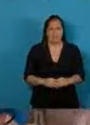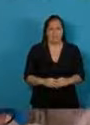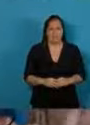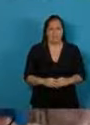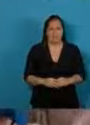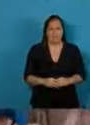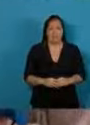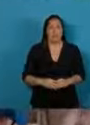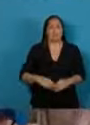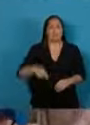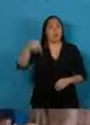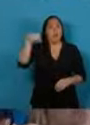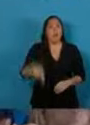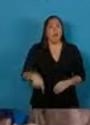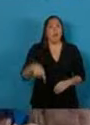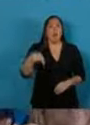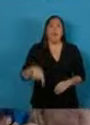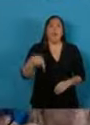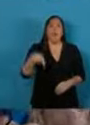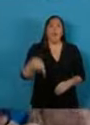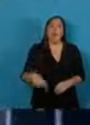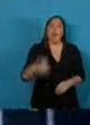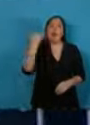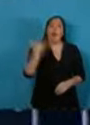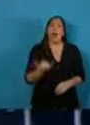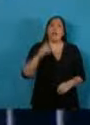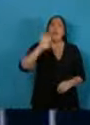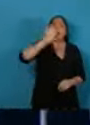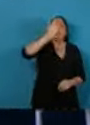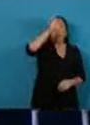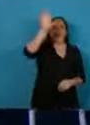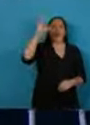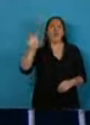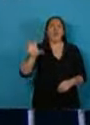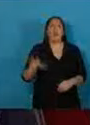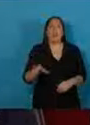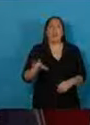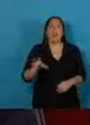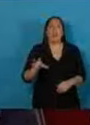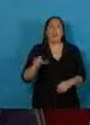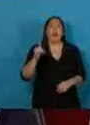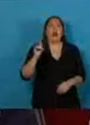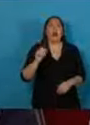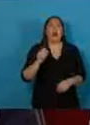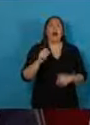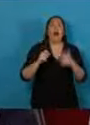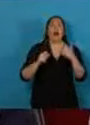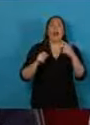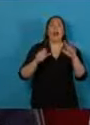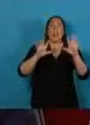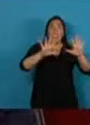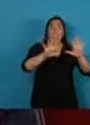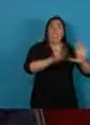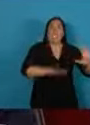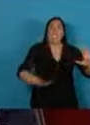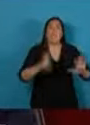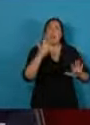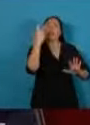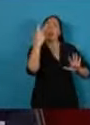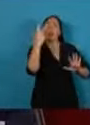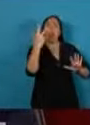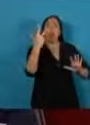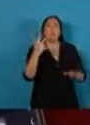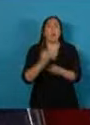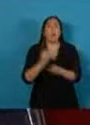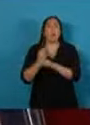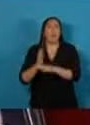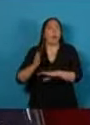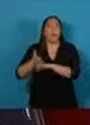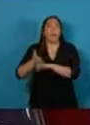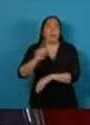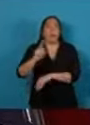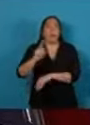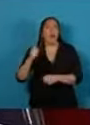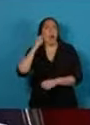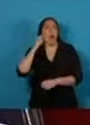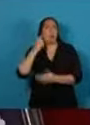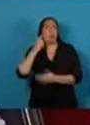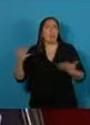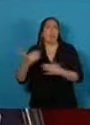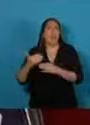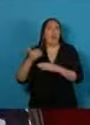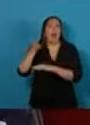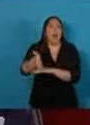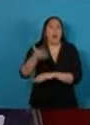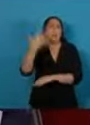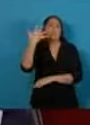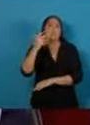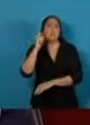hoy existen regiones en donde 3 de cada 10 chicos no comienzan su escolaridad hasta los 5 años